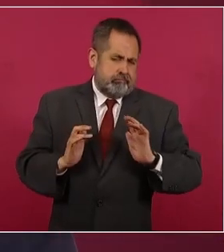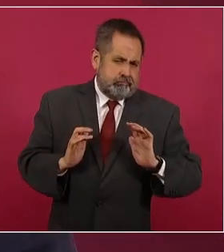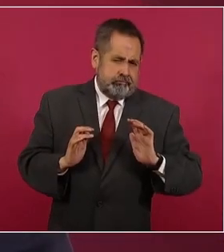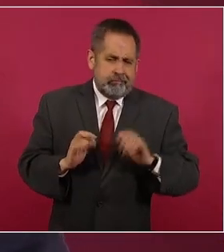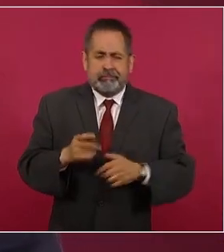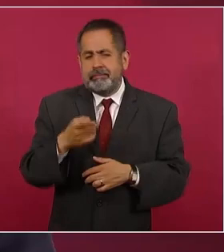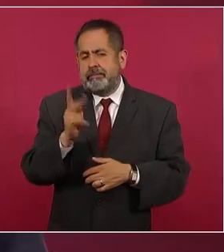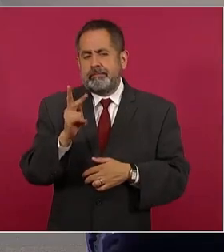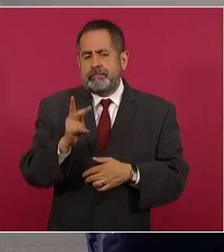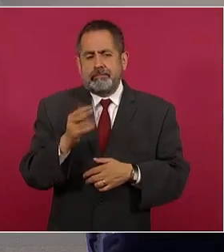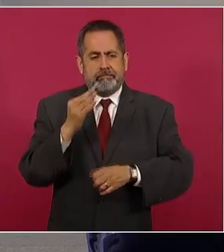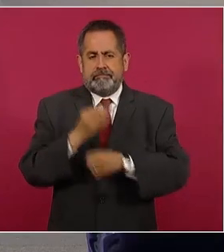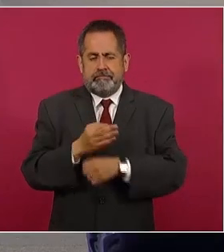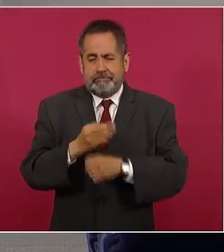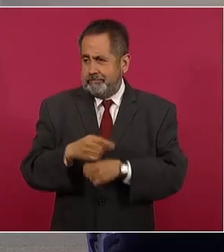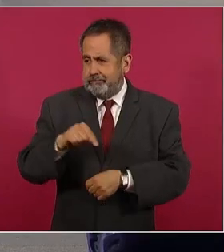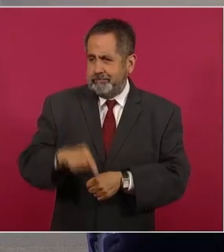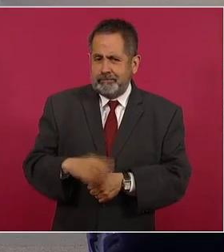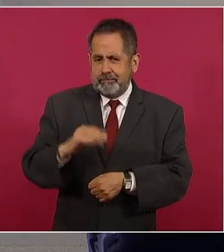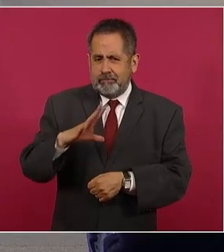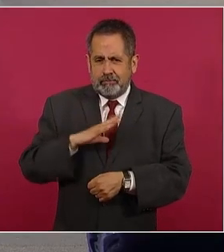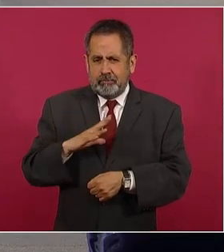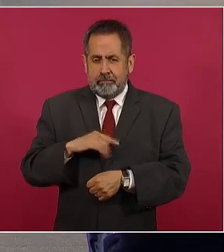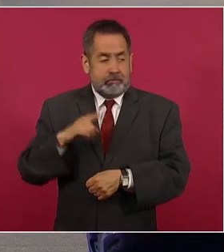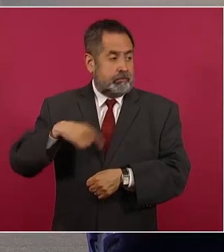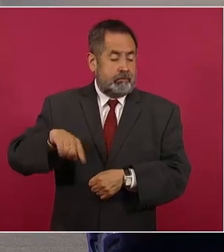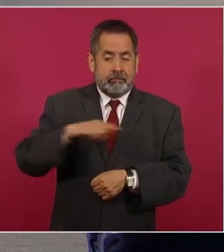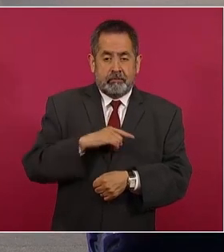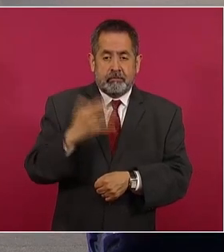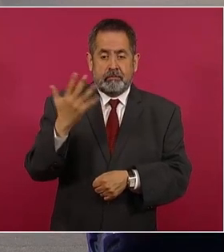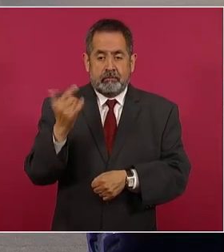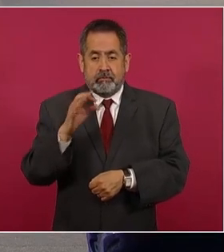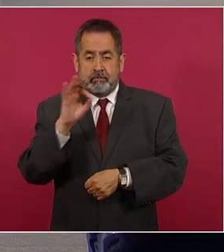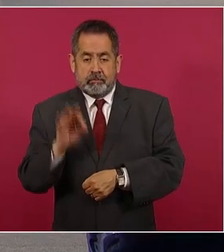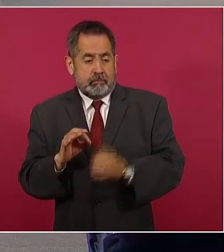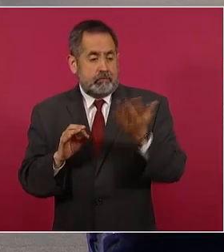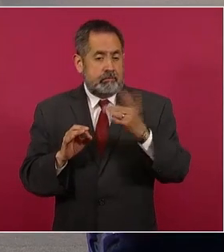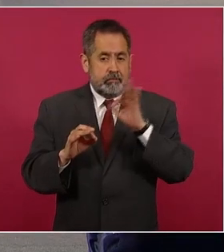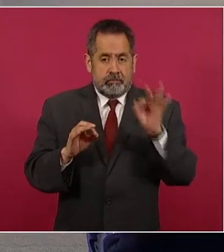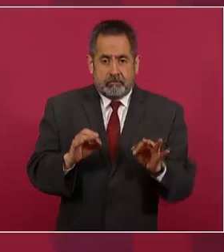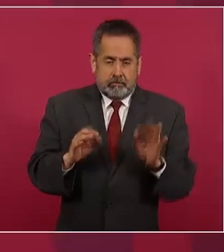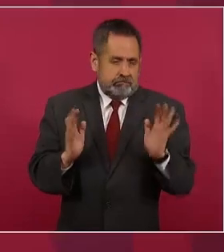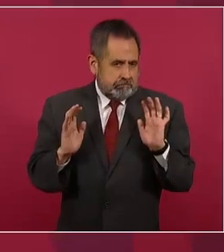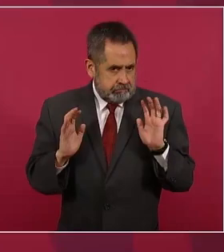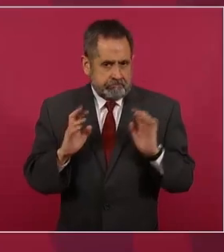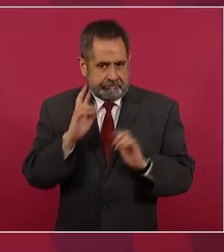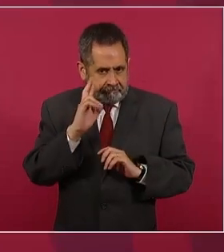Pero aquí no estamos 50-50, con todo respeto.